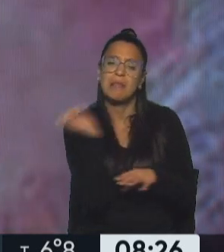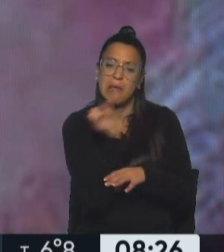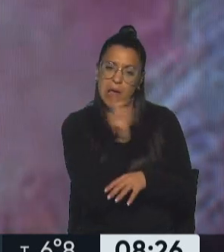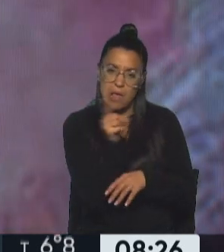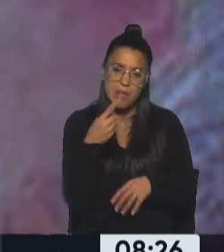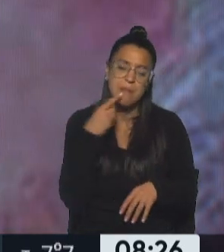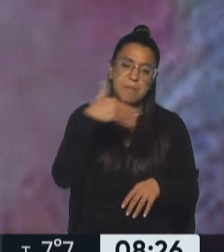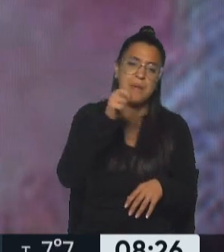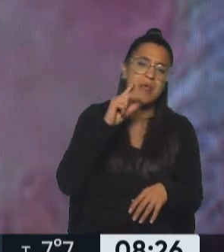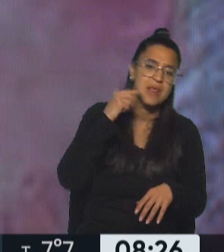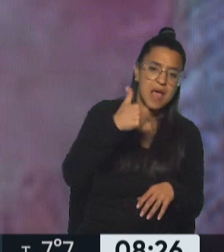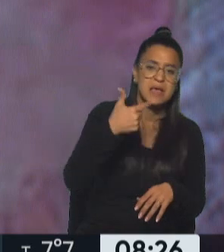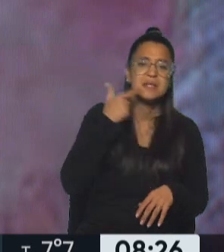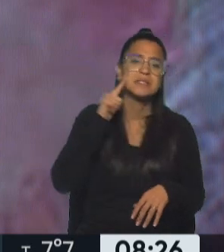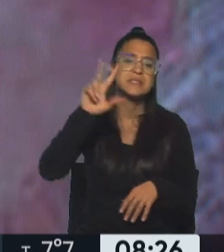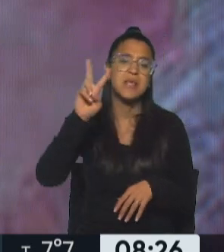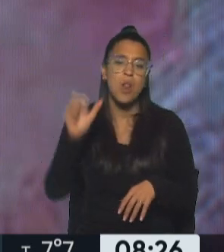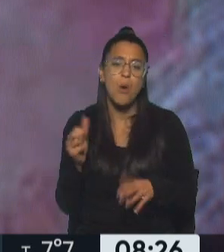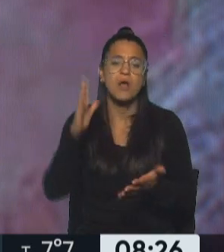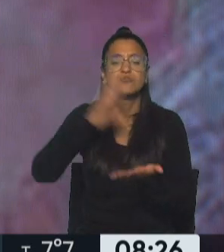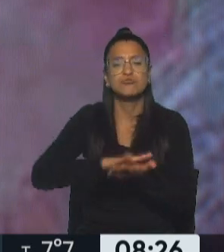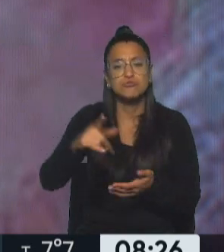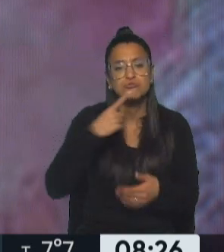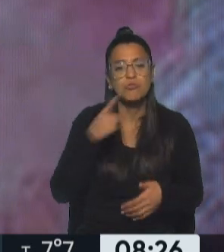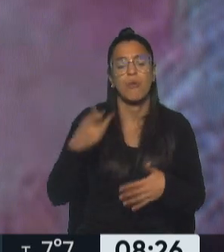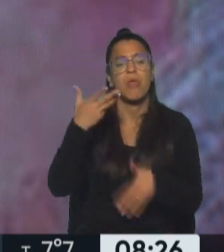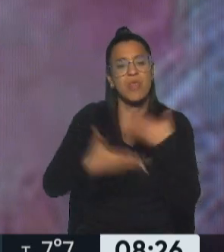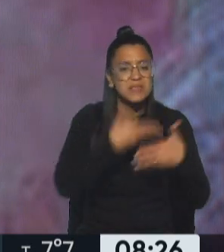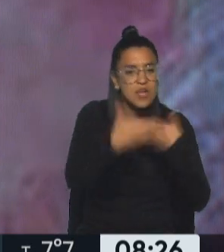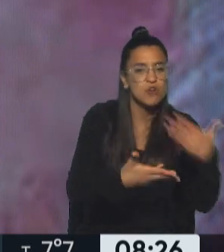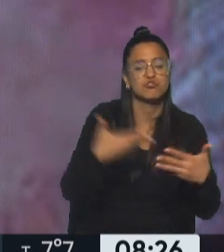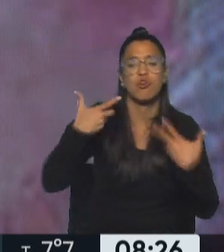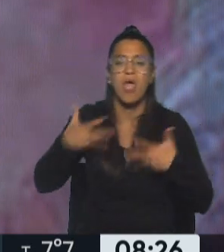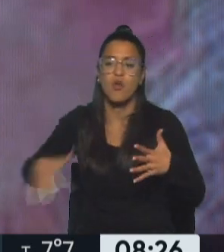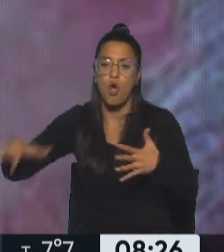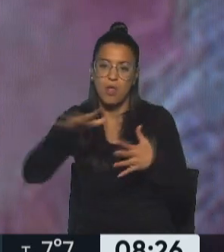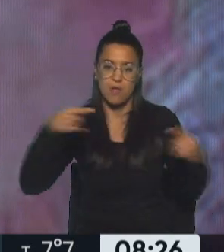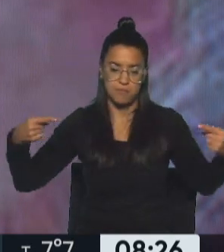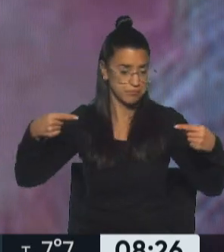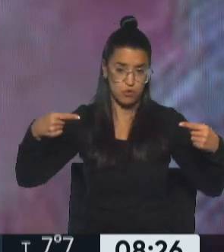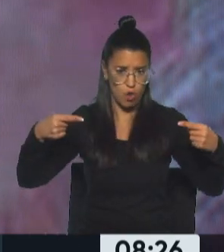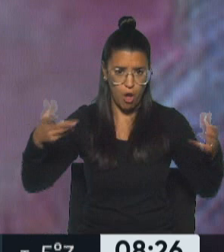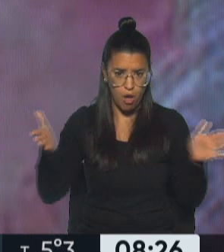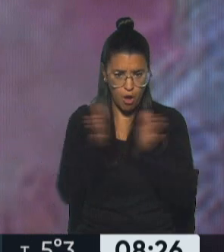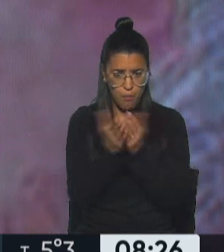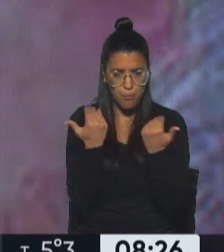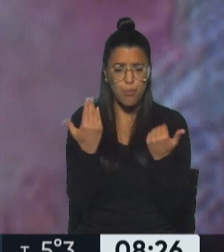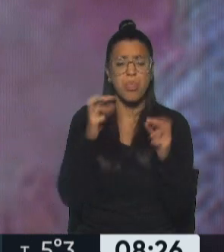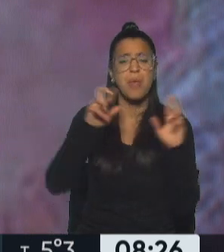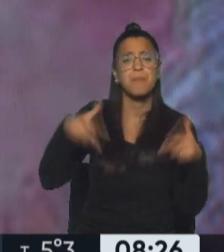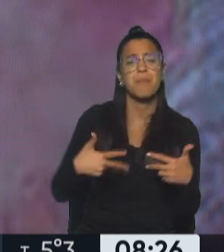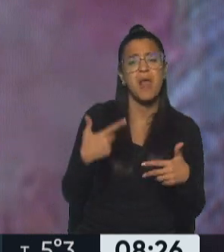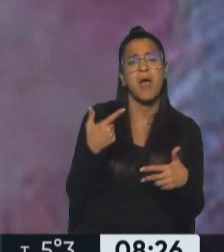Marina Silva habían tenido que ver con que desarrollo y ecología no son incompatibles, y criticó algunas políticas